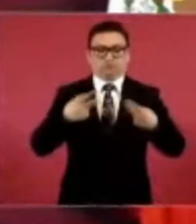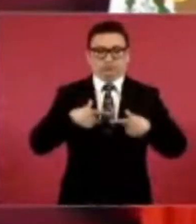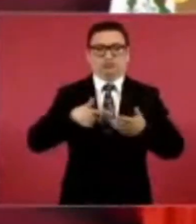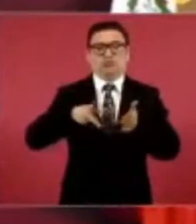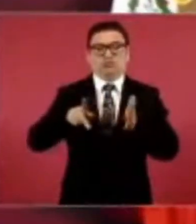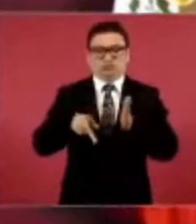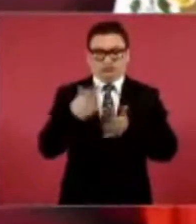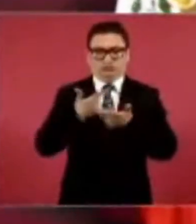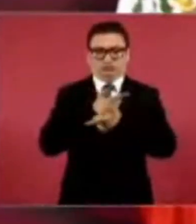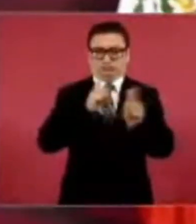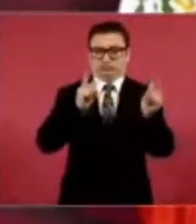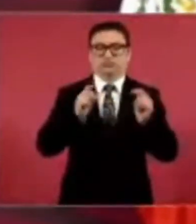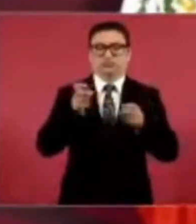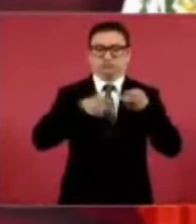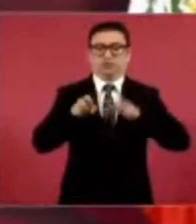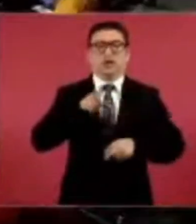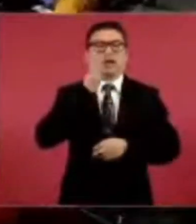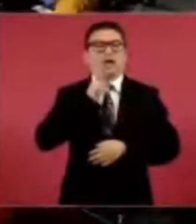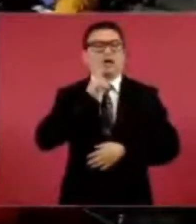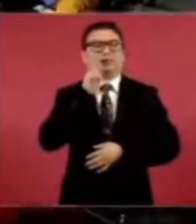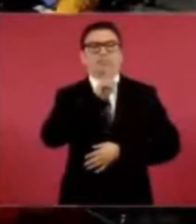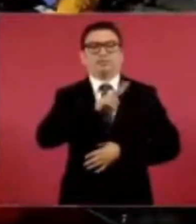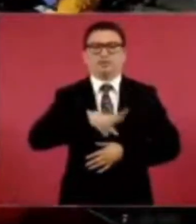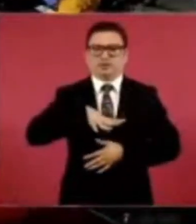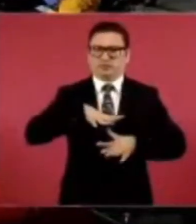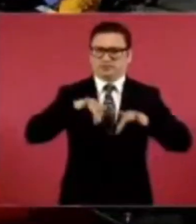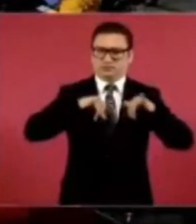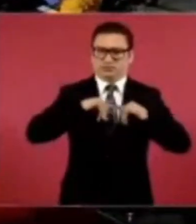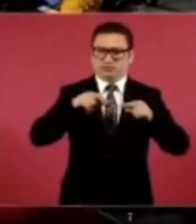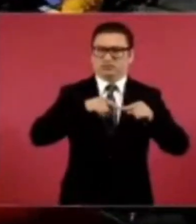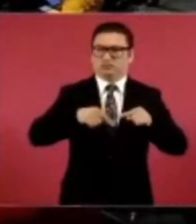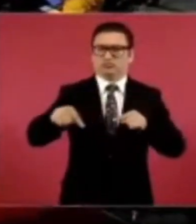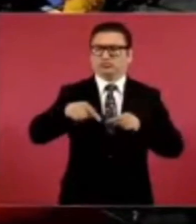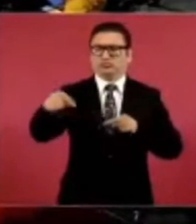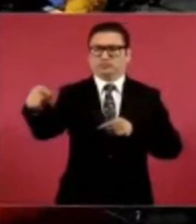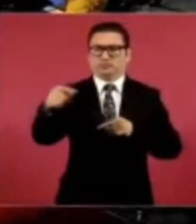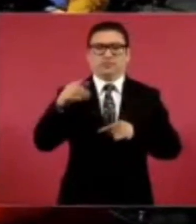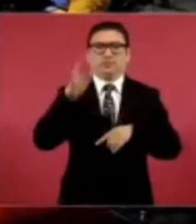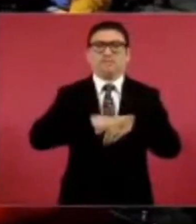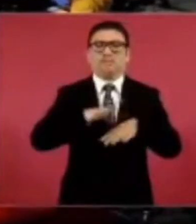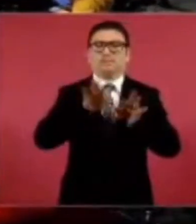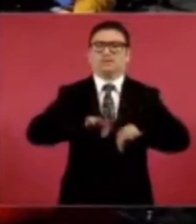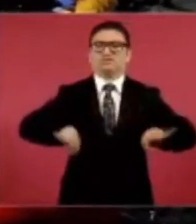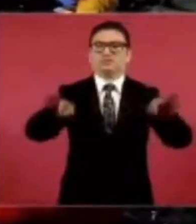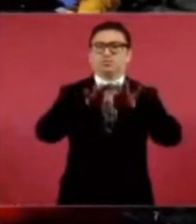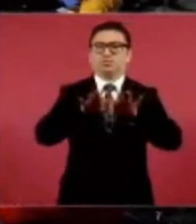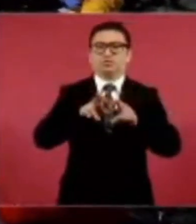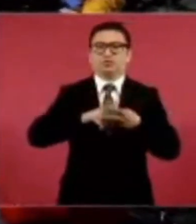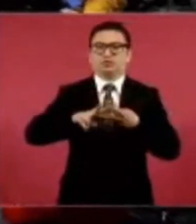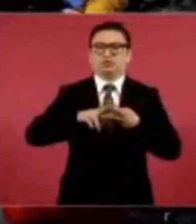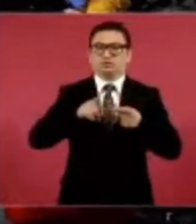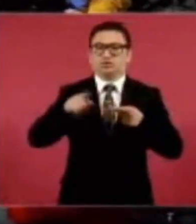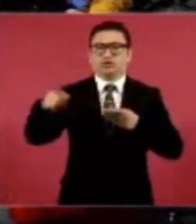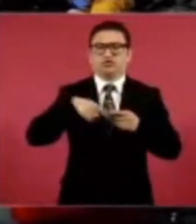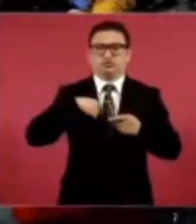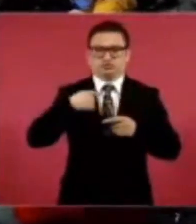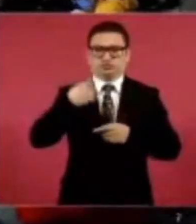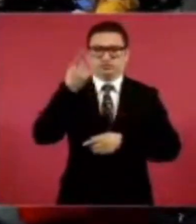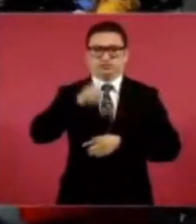A ver si no tienes un plan de las principales líneas o el decreto